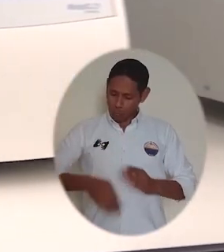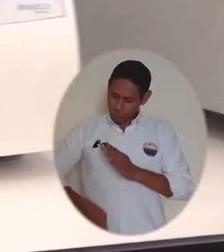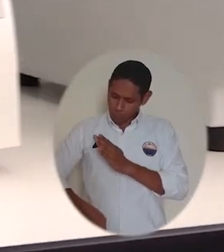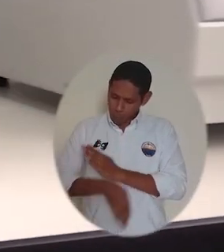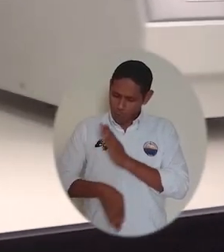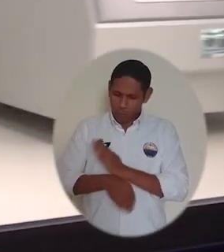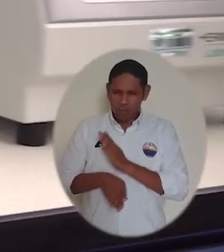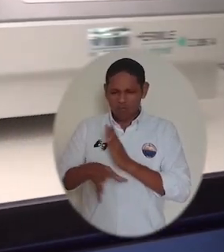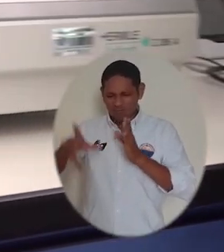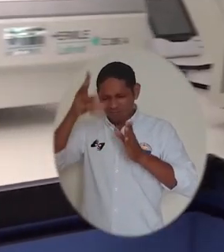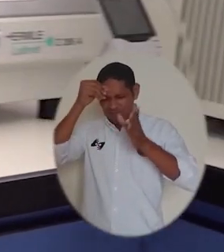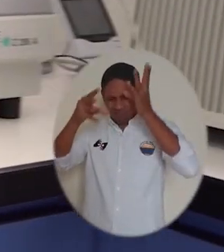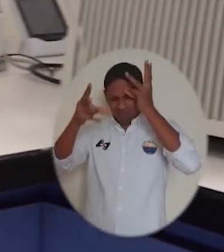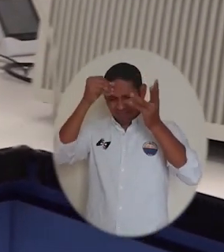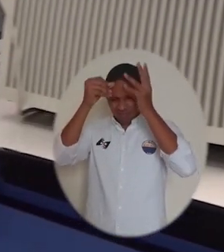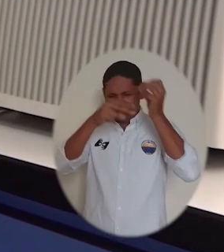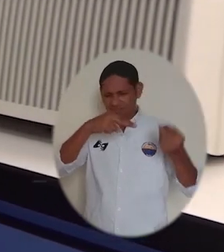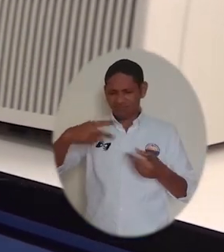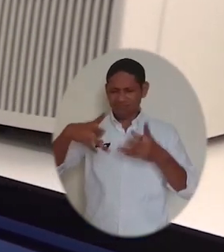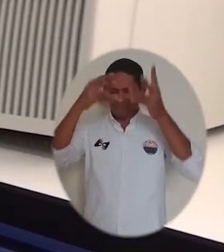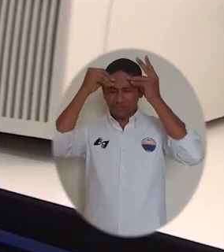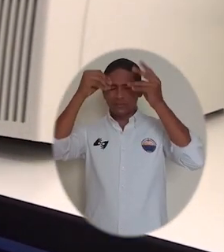soy Unimagdalena y me sigo educando.